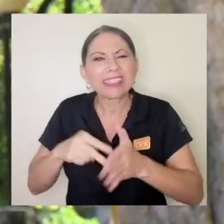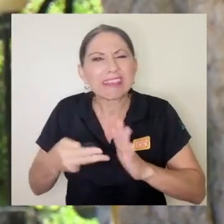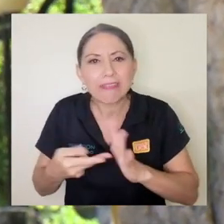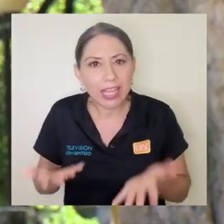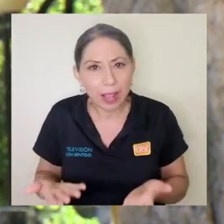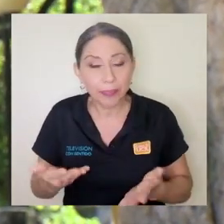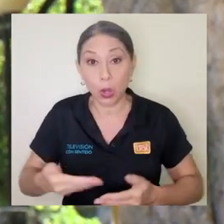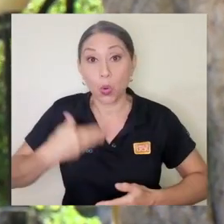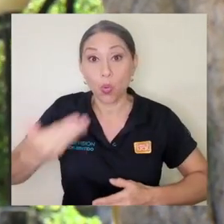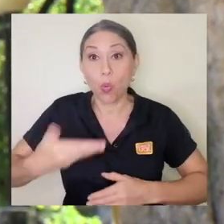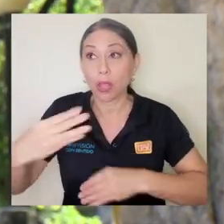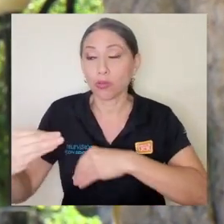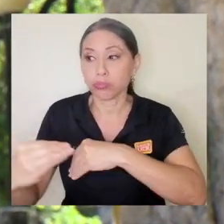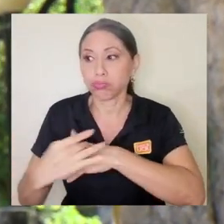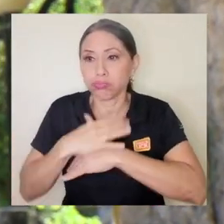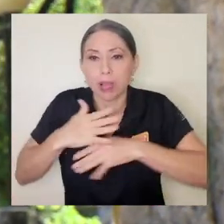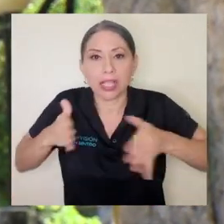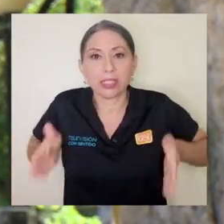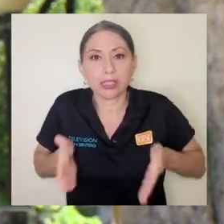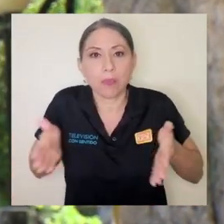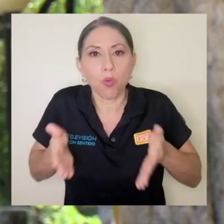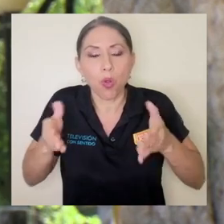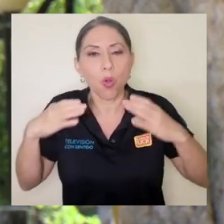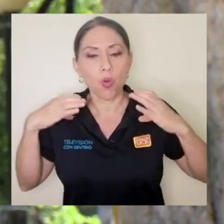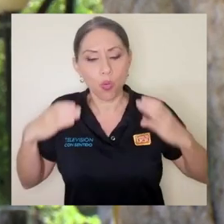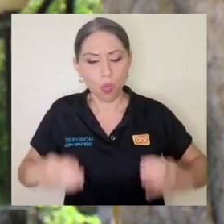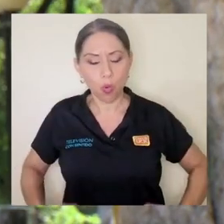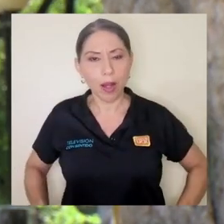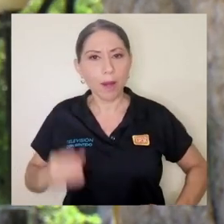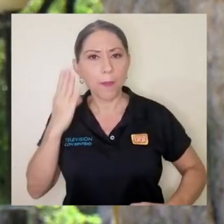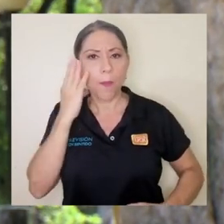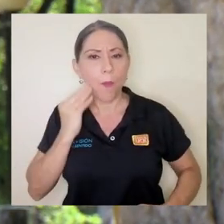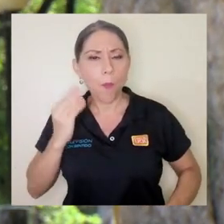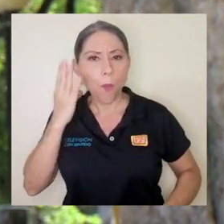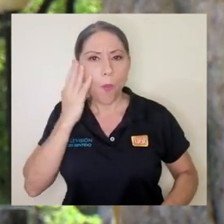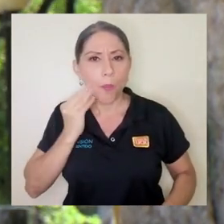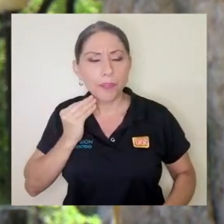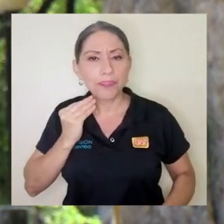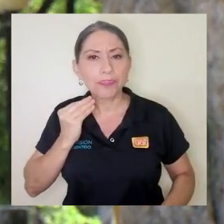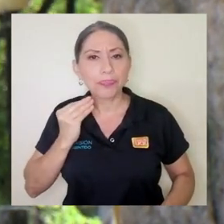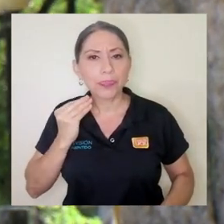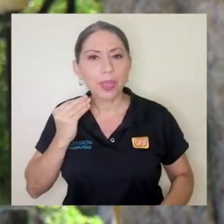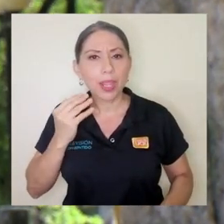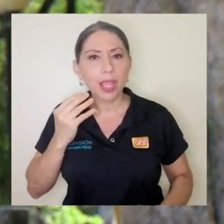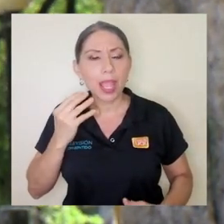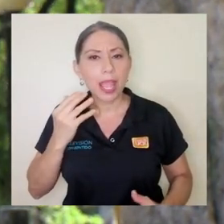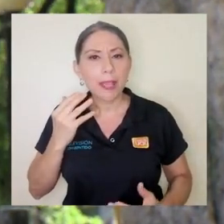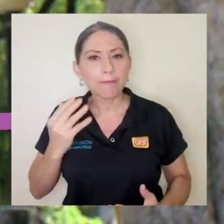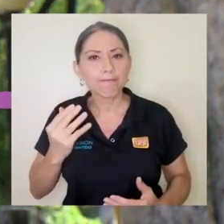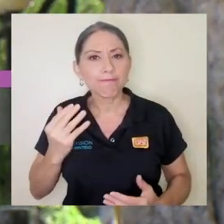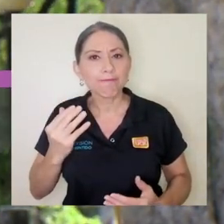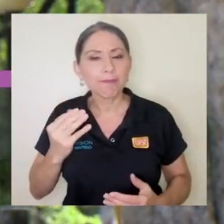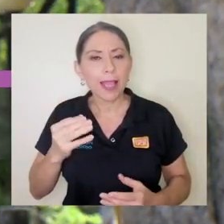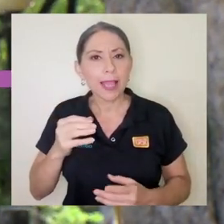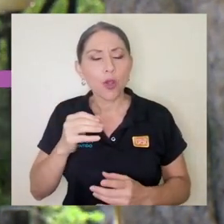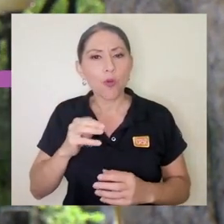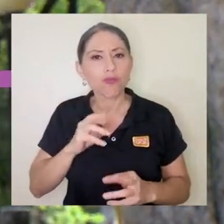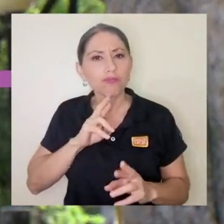cuando recibimos un estímulo nuestro cuerpo va a experimentar